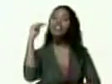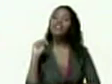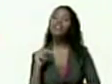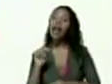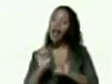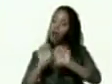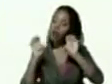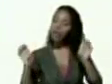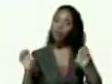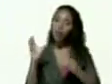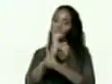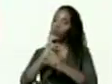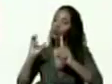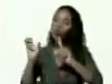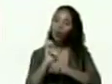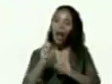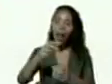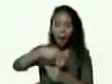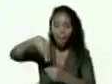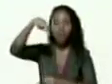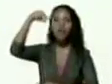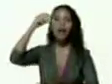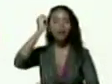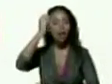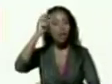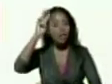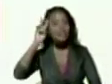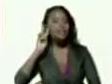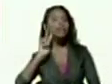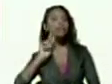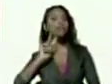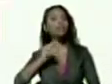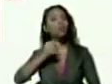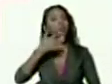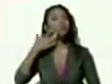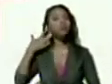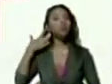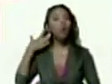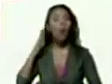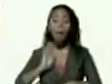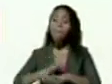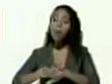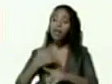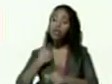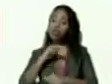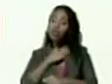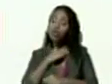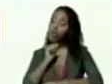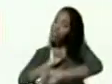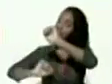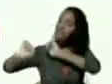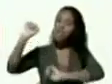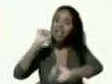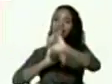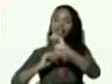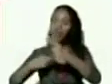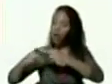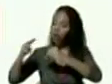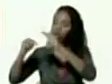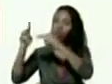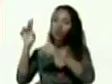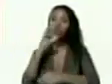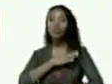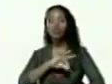cultural espiritual moral porque somos la vanguardia de la construcción del